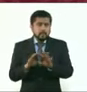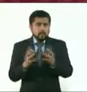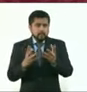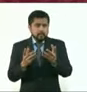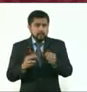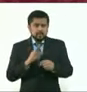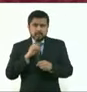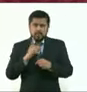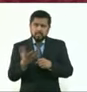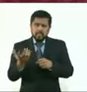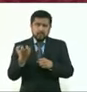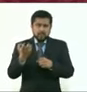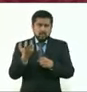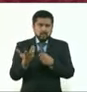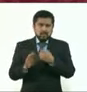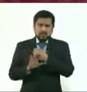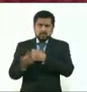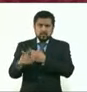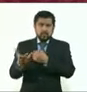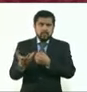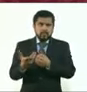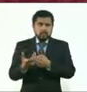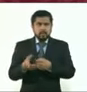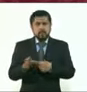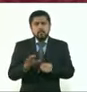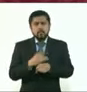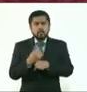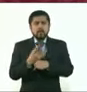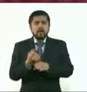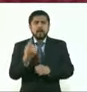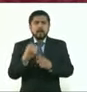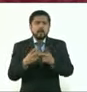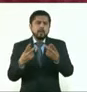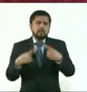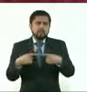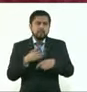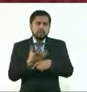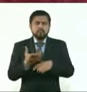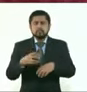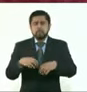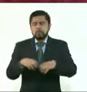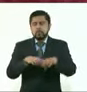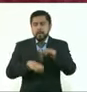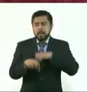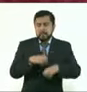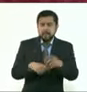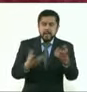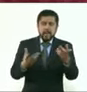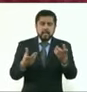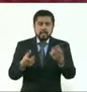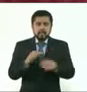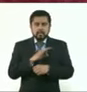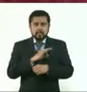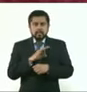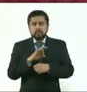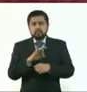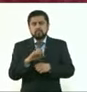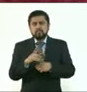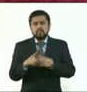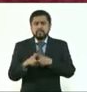funcionando, pues, este acuerdo llamado que se hizo con las cámaras empresariales, para que la gente, si